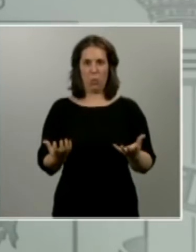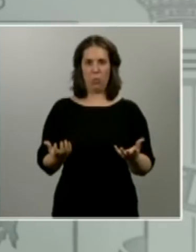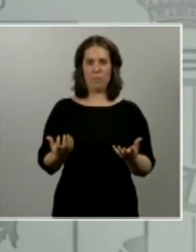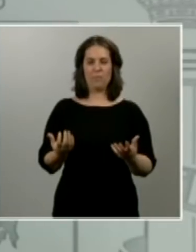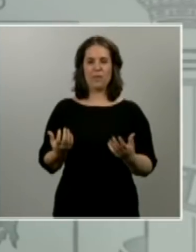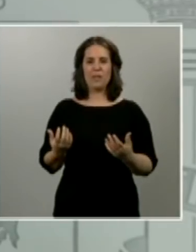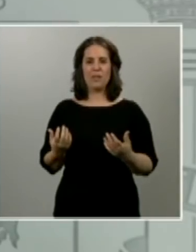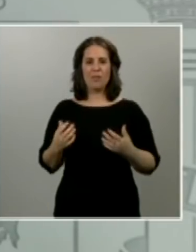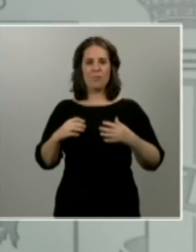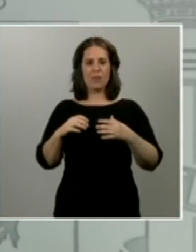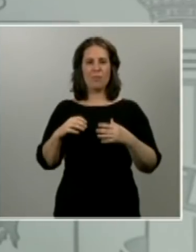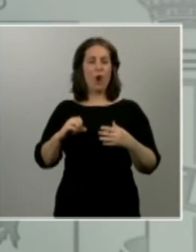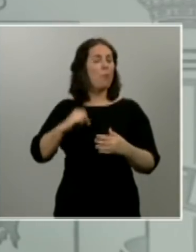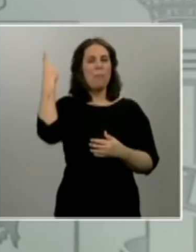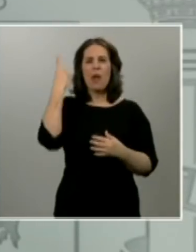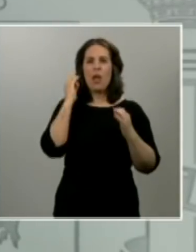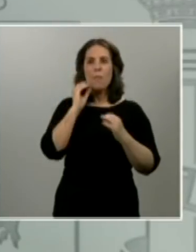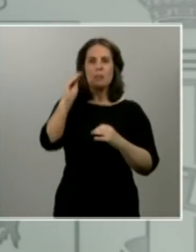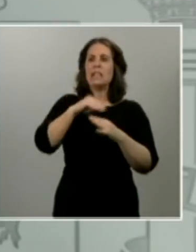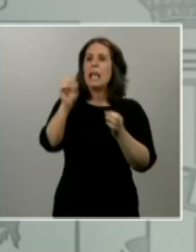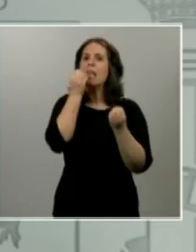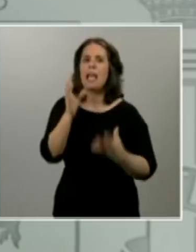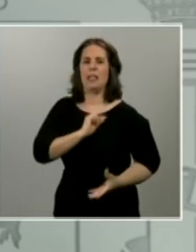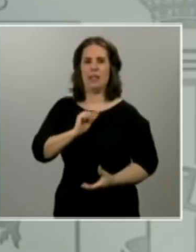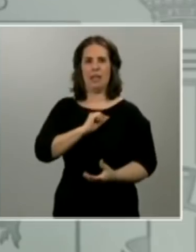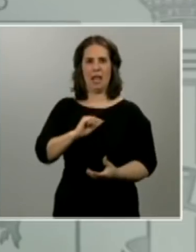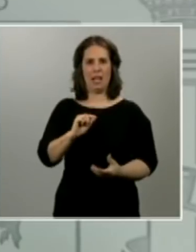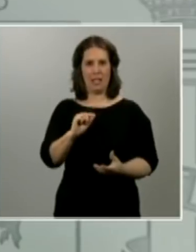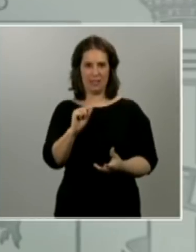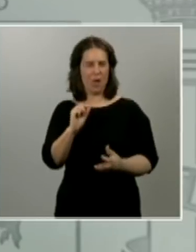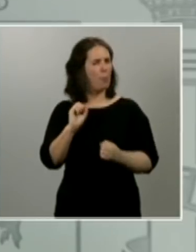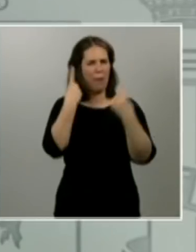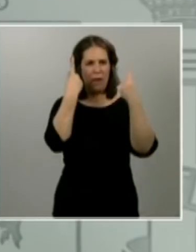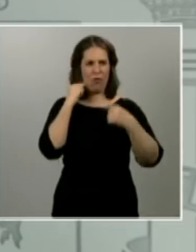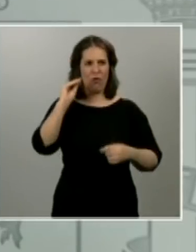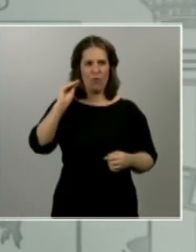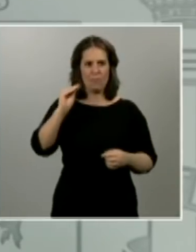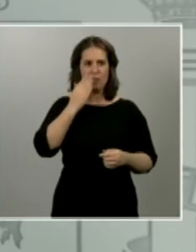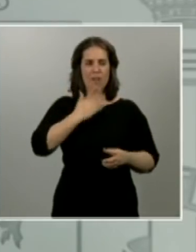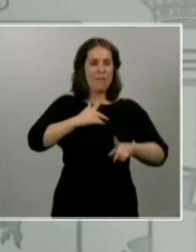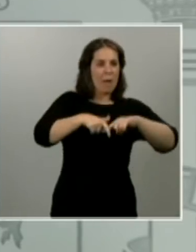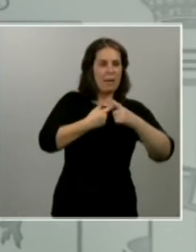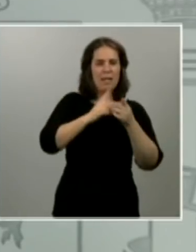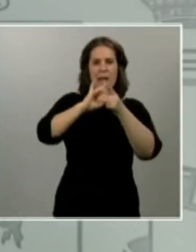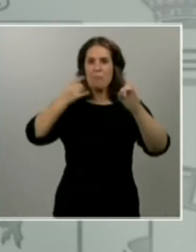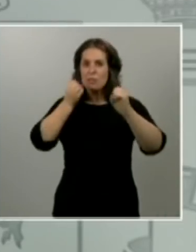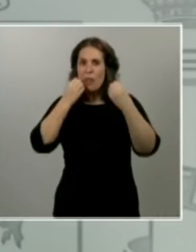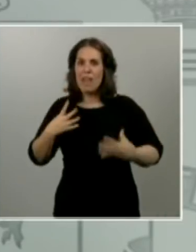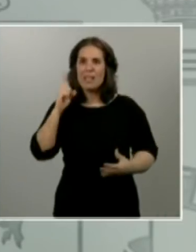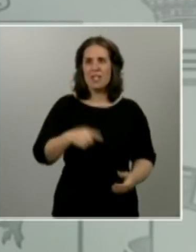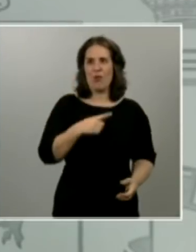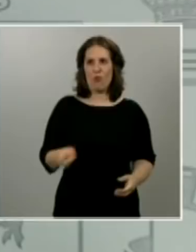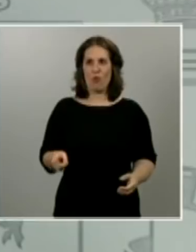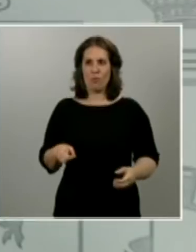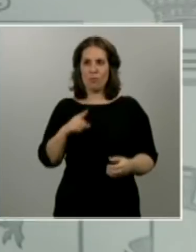preguntarnos qué tal estamos, cómo nos encontramos, si nuestros familiares y amigos están bien. Porque todos somos plenamente